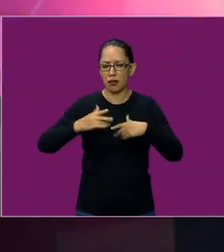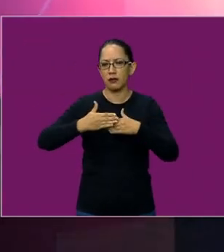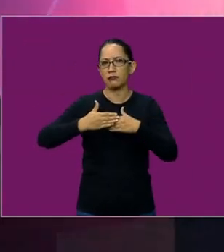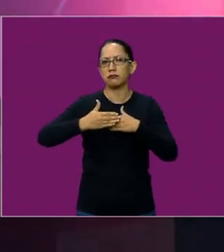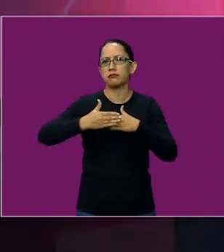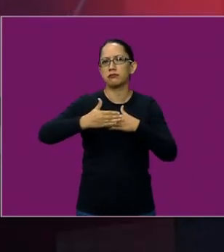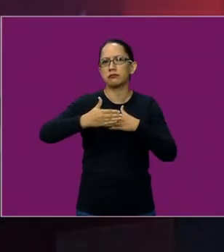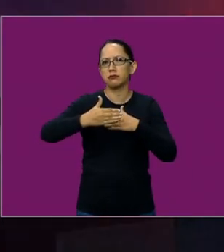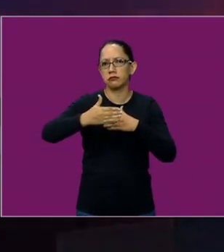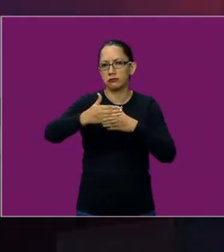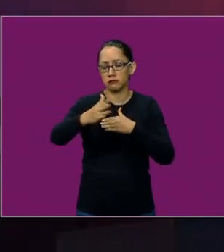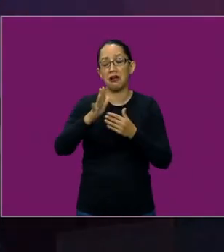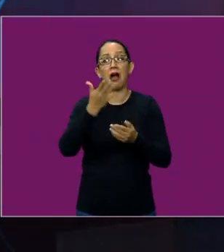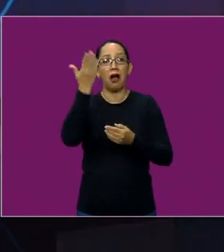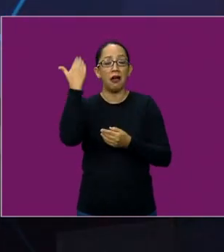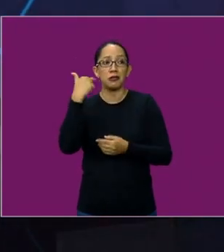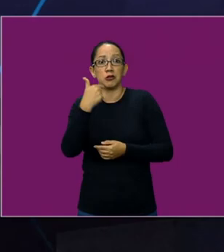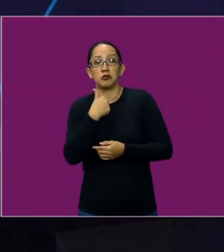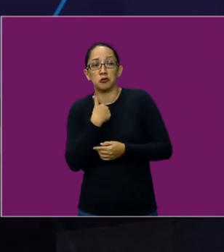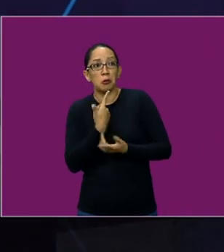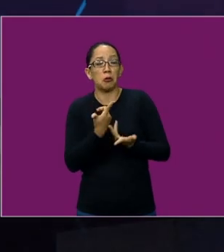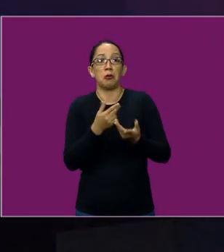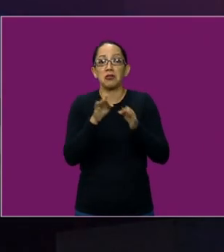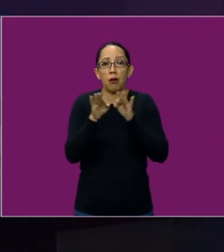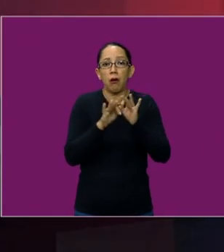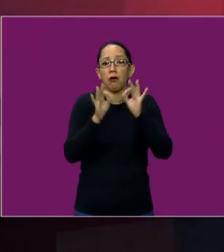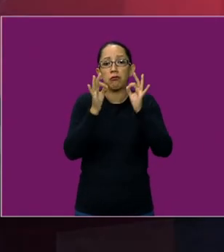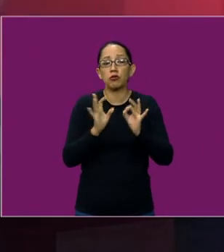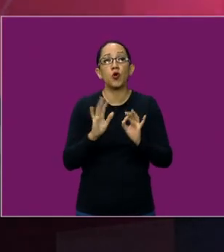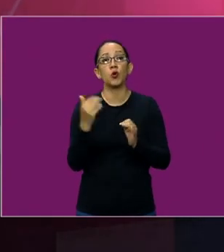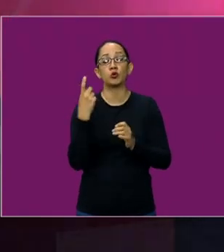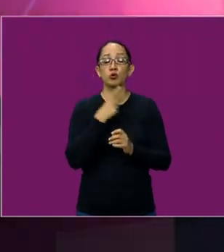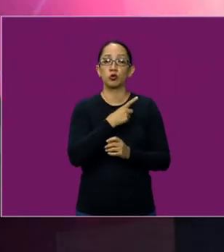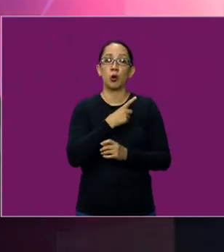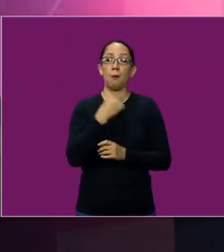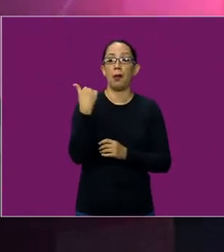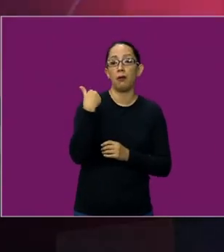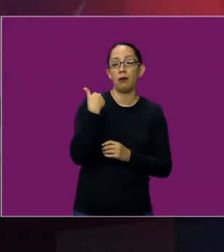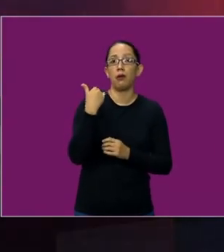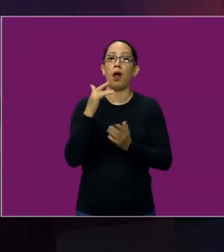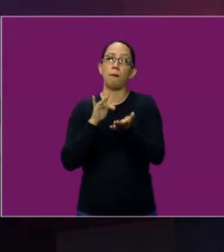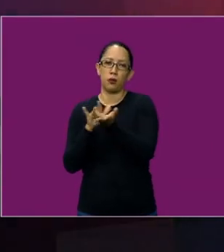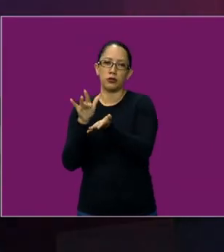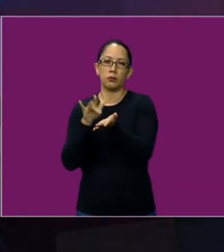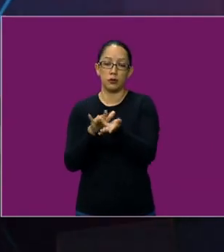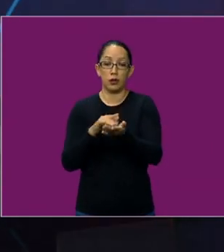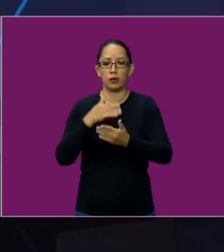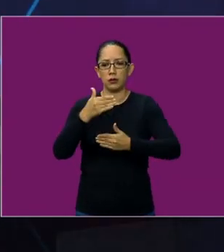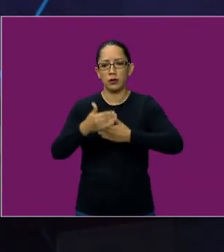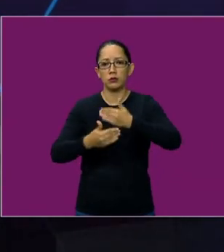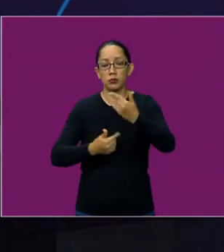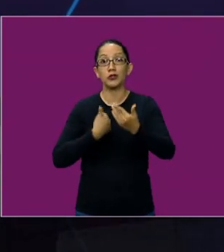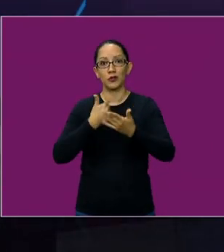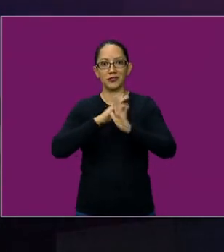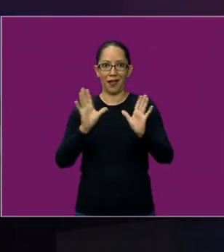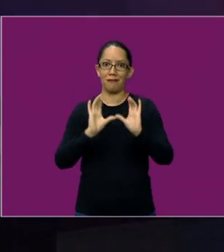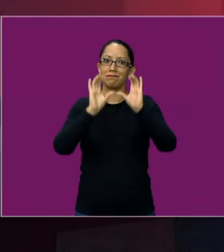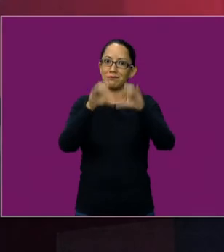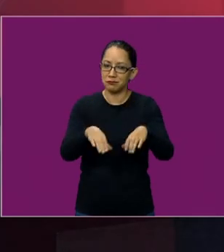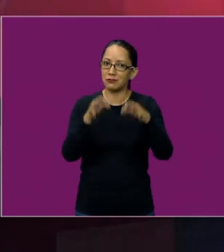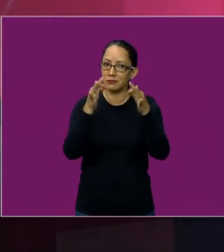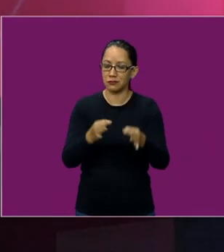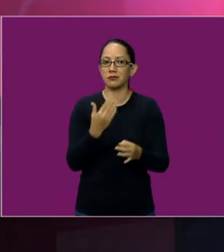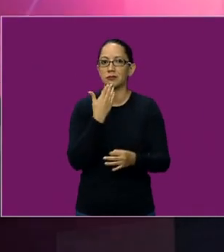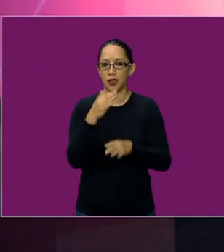porque era voluntaria y cada vez que me llamaban, ya sabes, ya me contrataron, digamos. Y, bueno, he estado